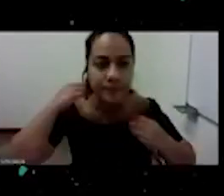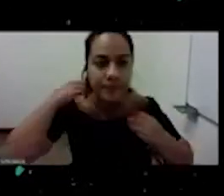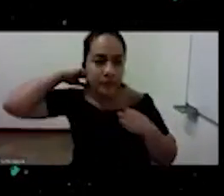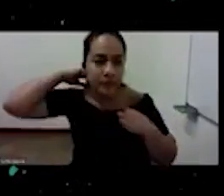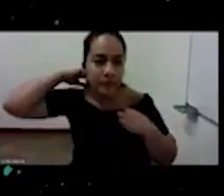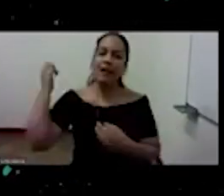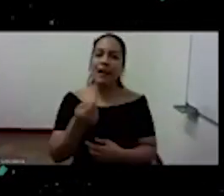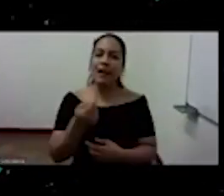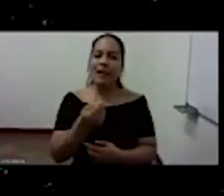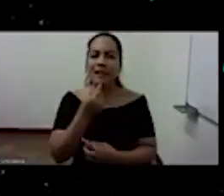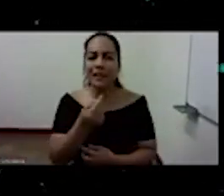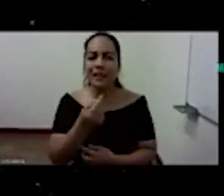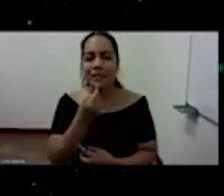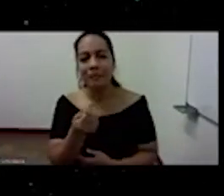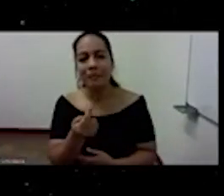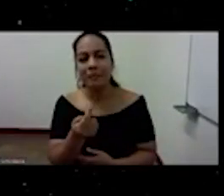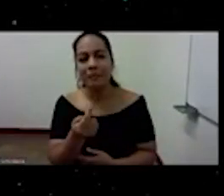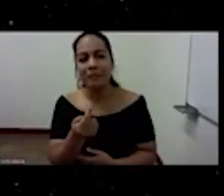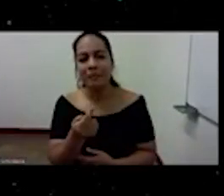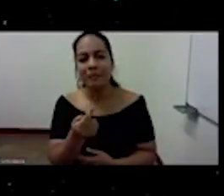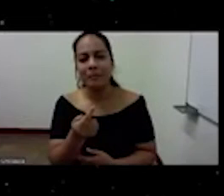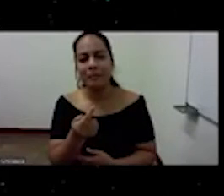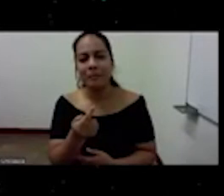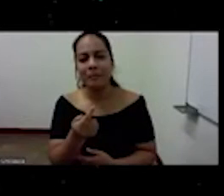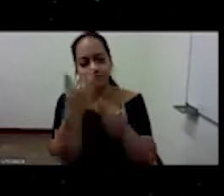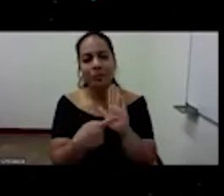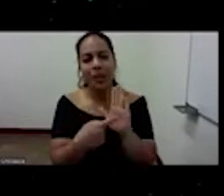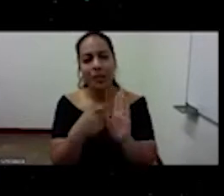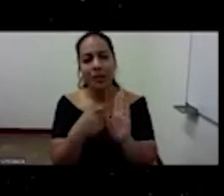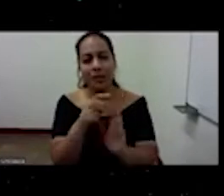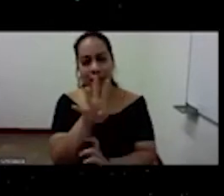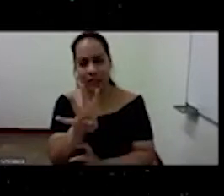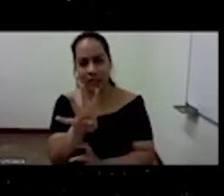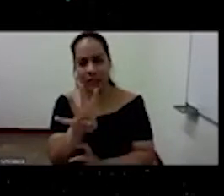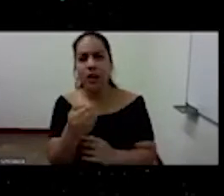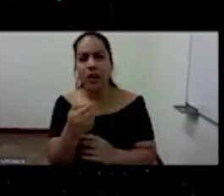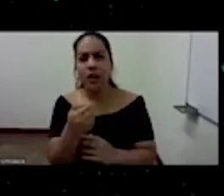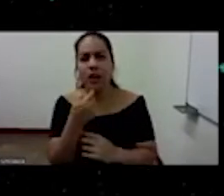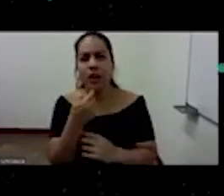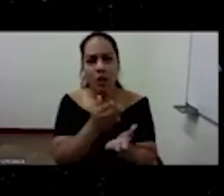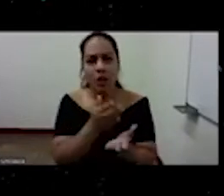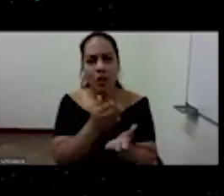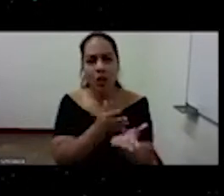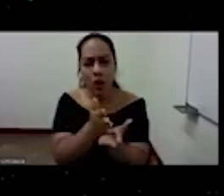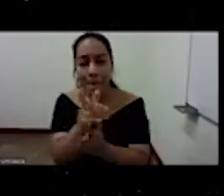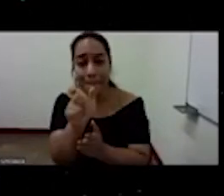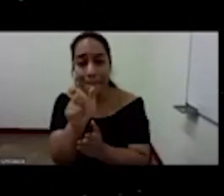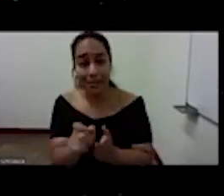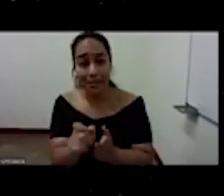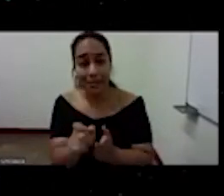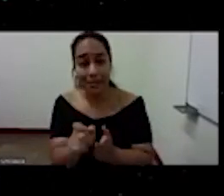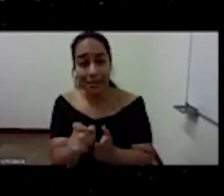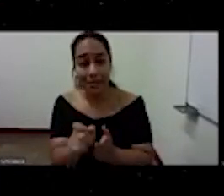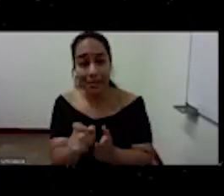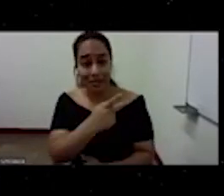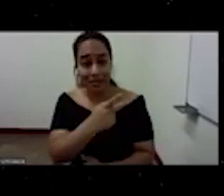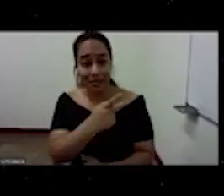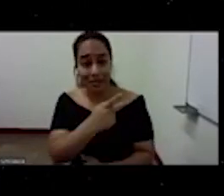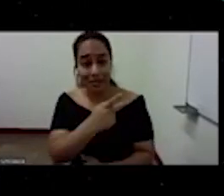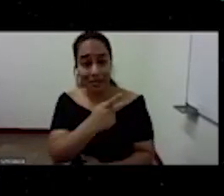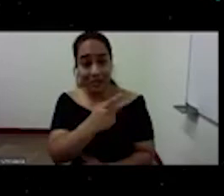que la tarea del príncipe, el rol